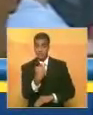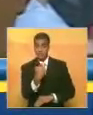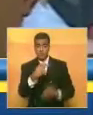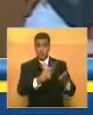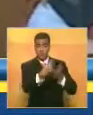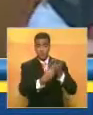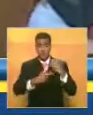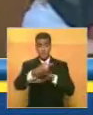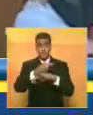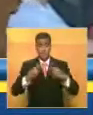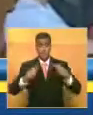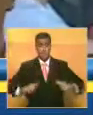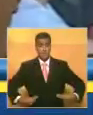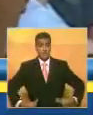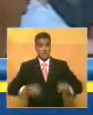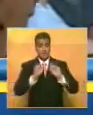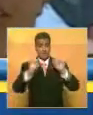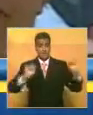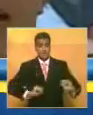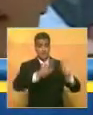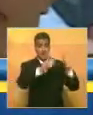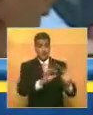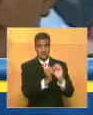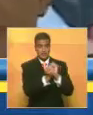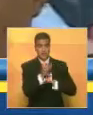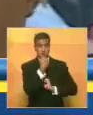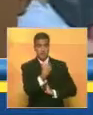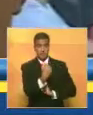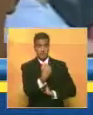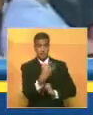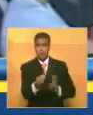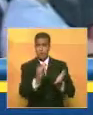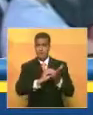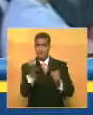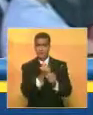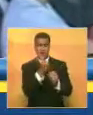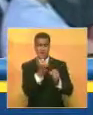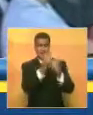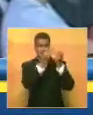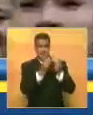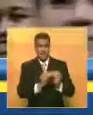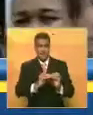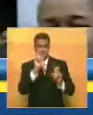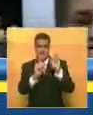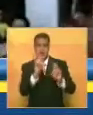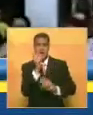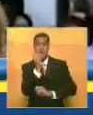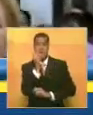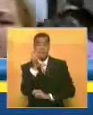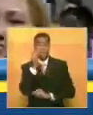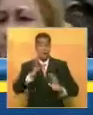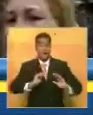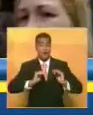buscan la humanización del sistema carcelario. Indicó que en los penales hay que retomar el trabajo para enseñar a los hombres y a las mujeres a